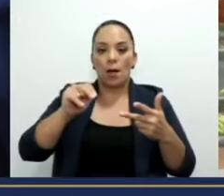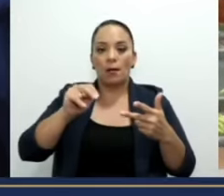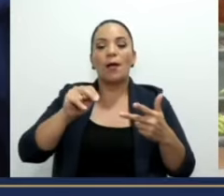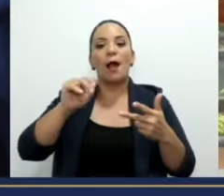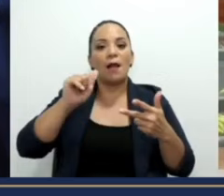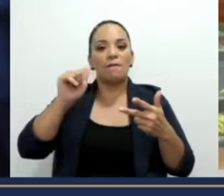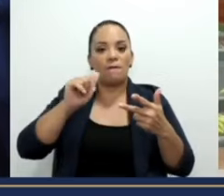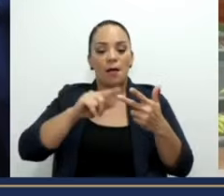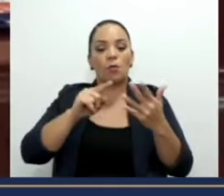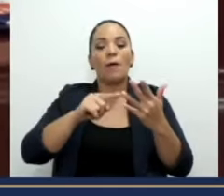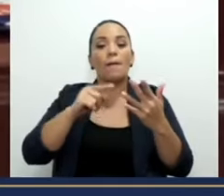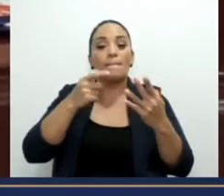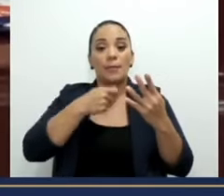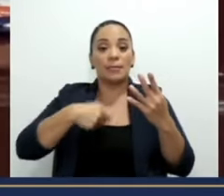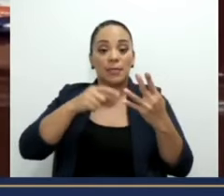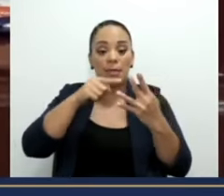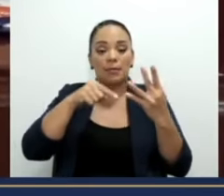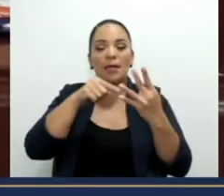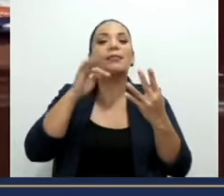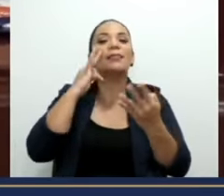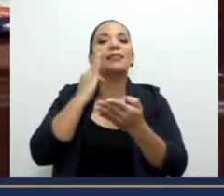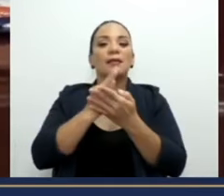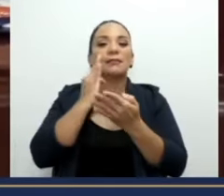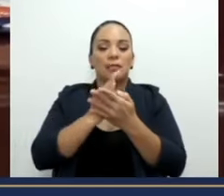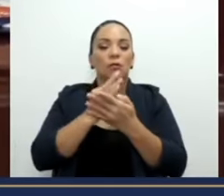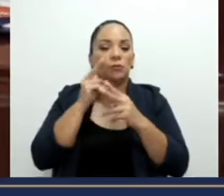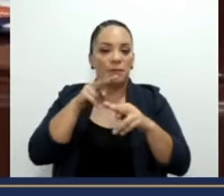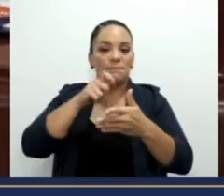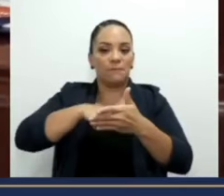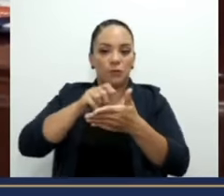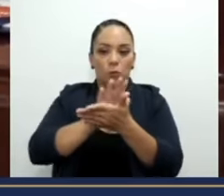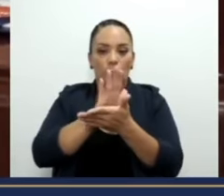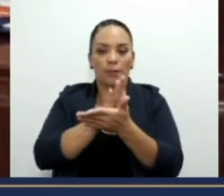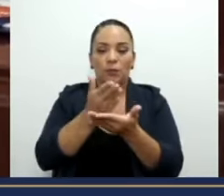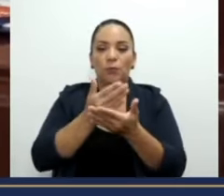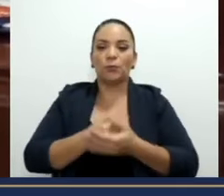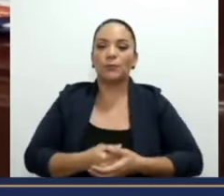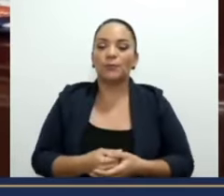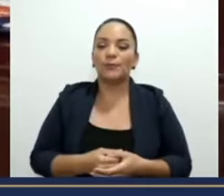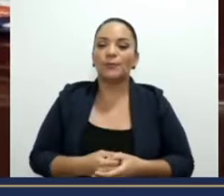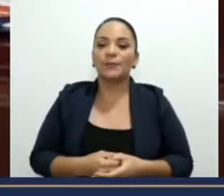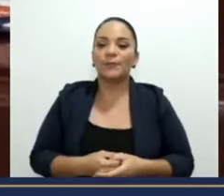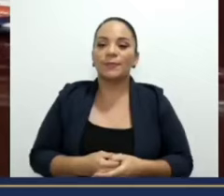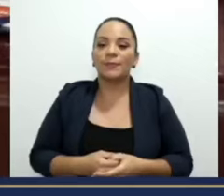serán testigos de la firma de este documento. Muchas gracias.